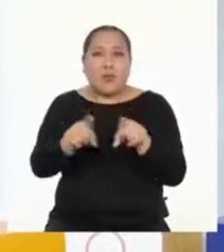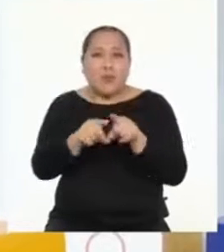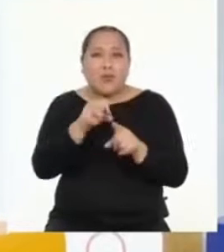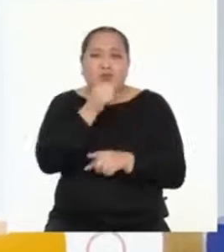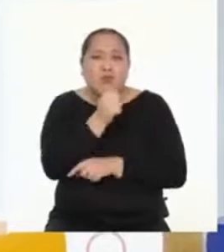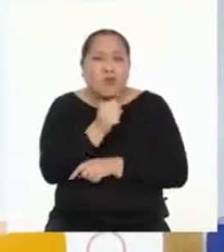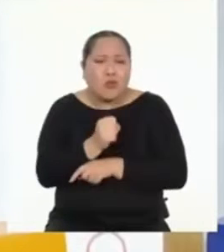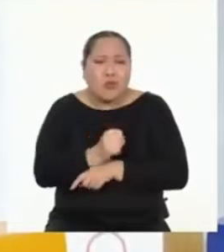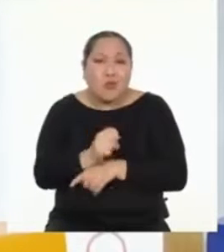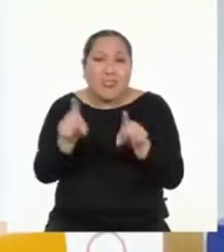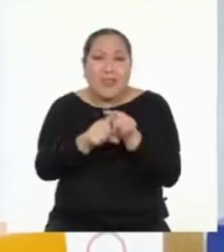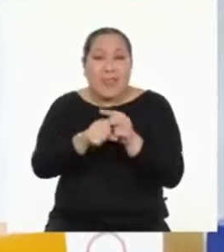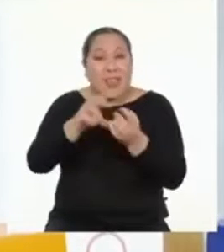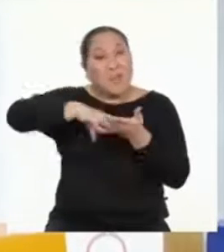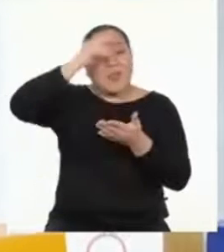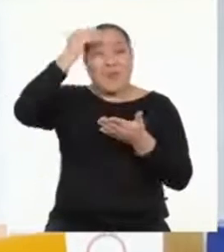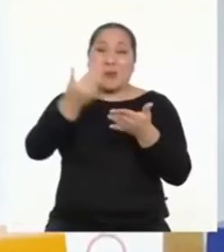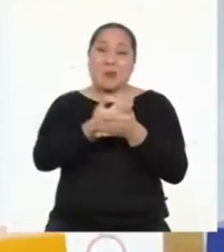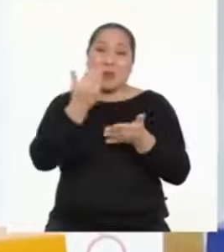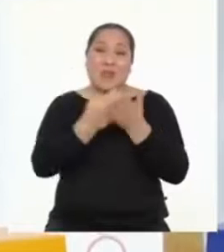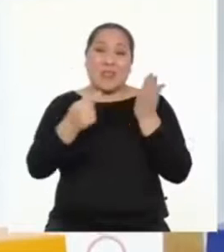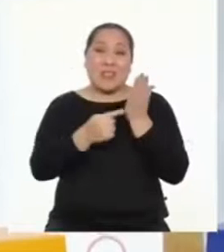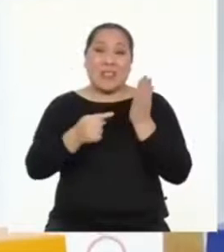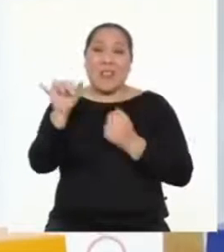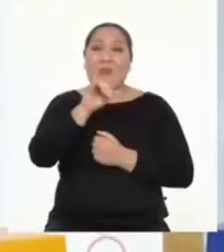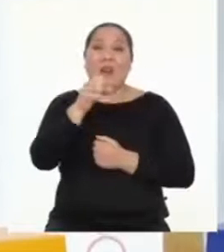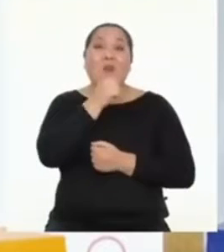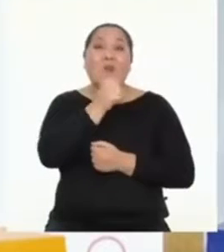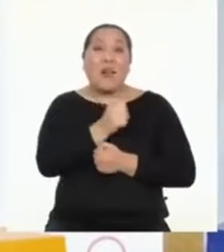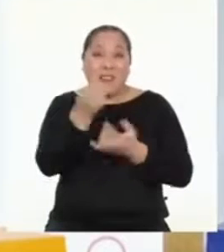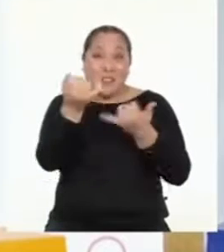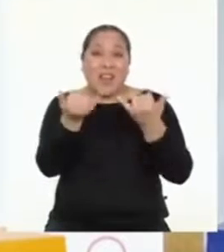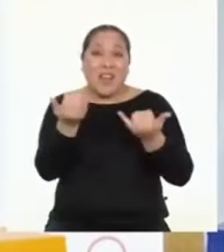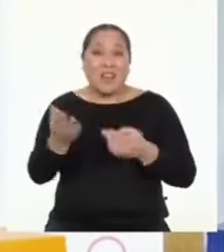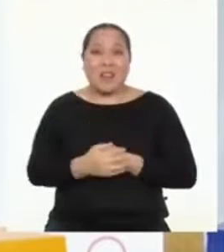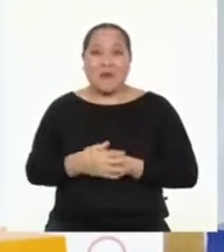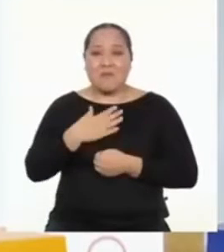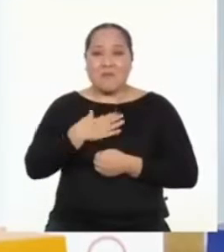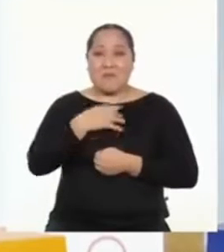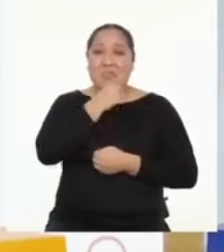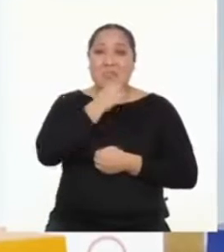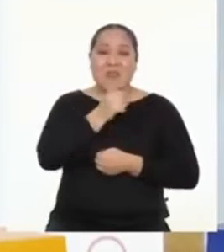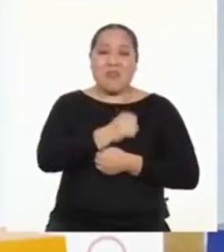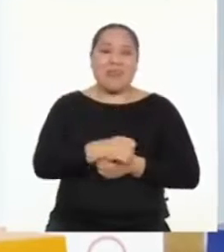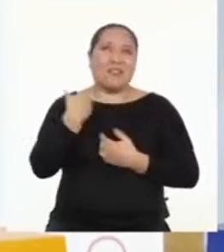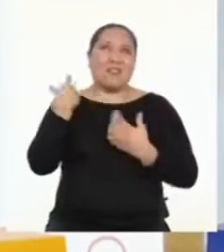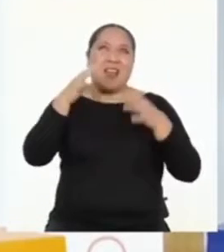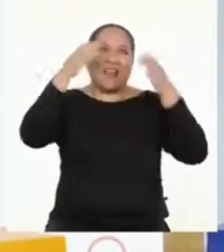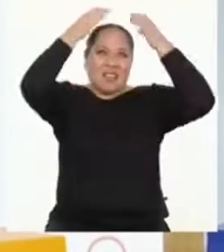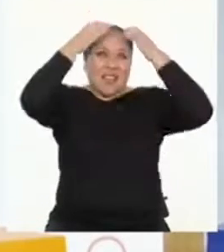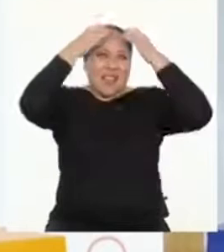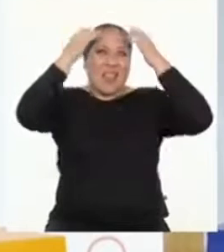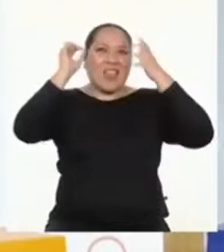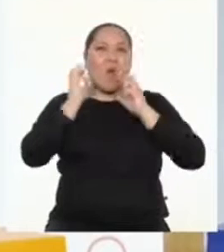viejitos aprendemos a usar nuevas tecnologías. Como nuestros abuelos ahora. El mío es el rey de WhatsApp.